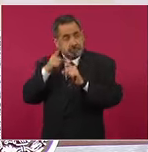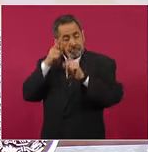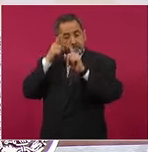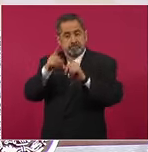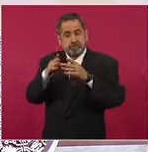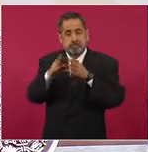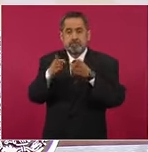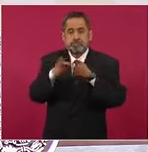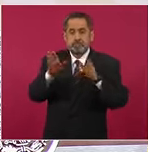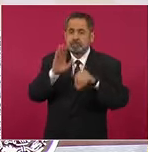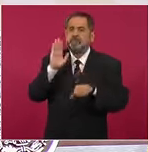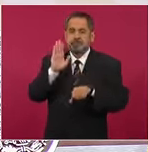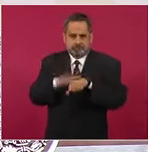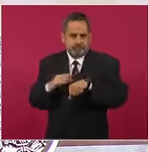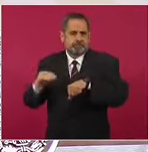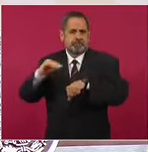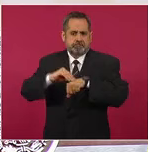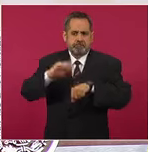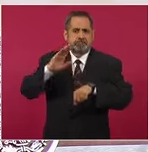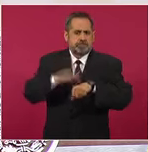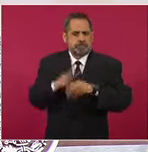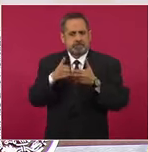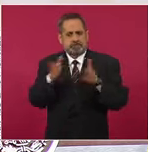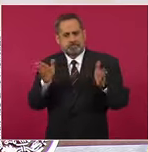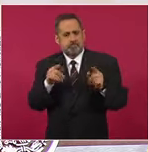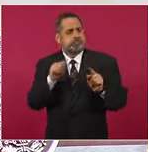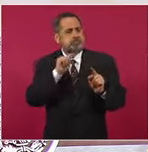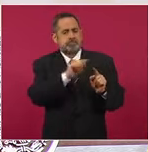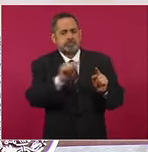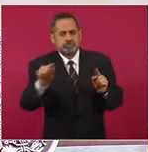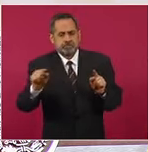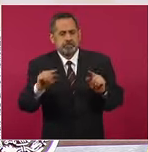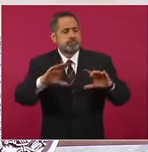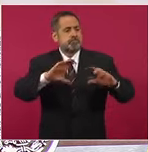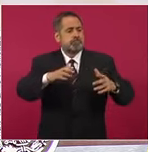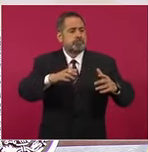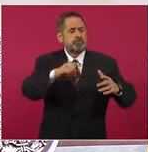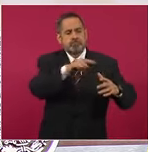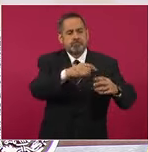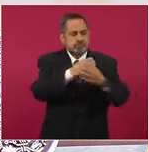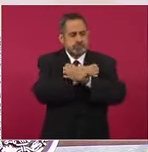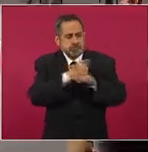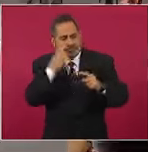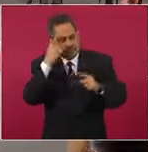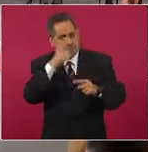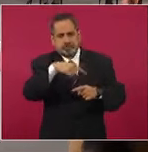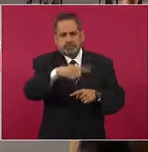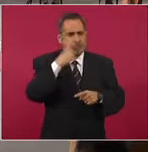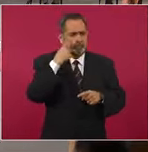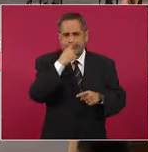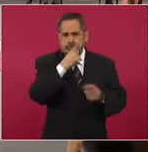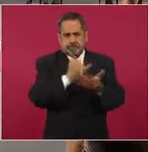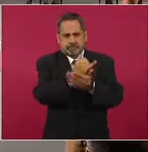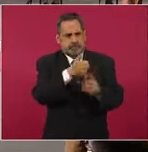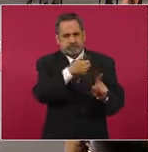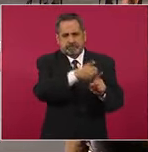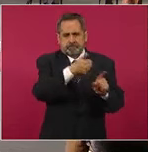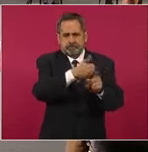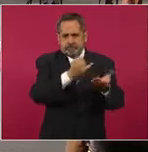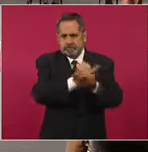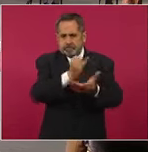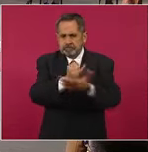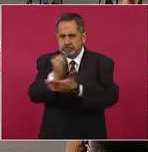ampliar el programa y considerar la participación de las comunidades educativas para la toma de sus decisiones, para llegar a cada